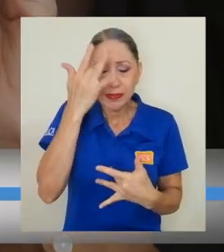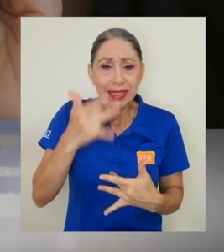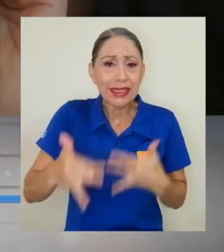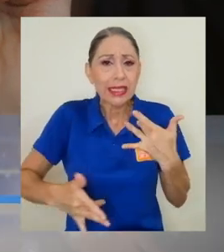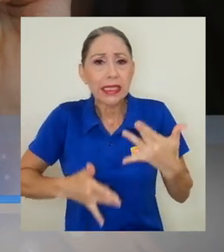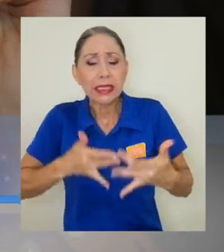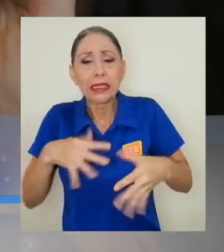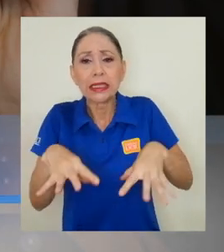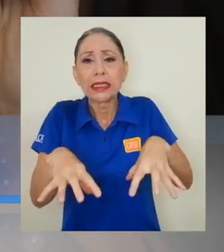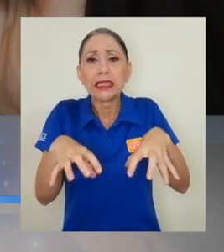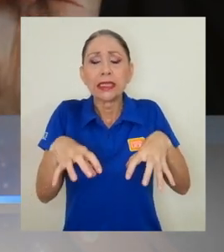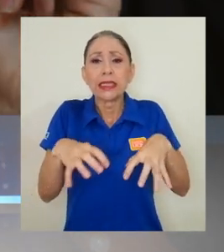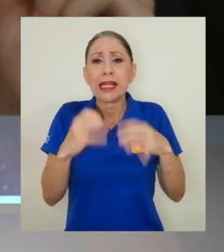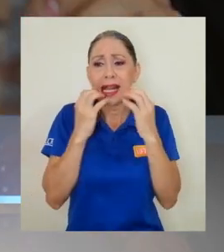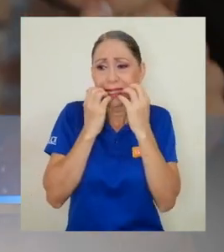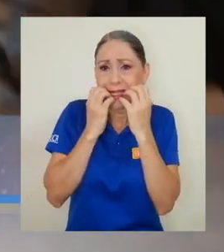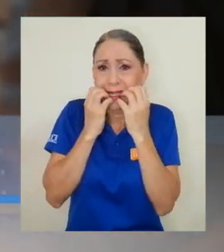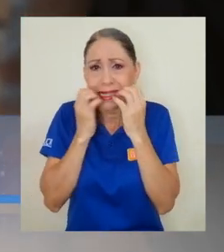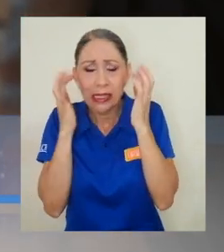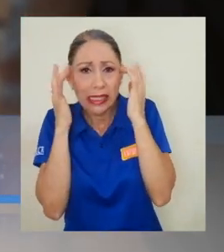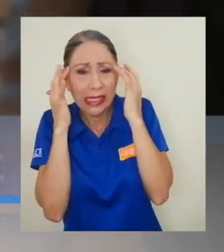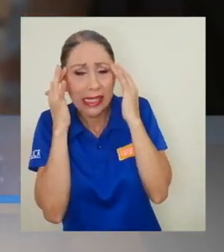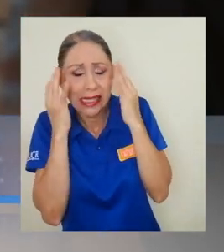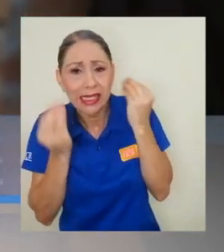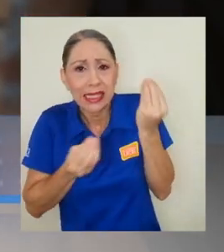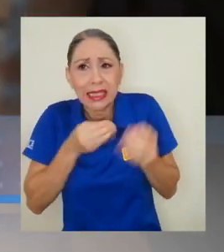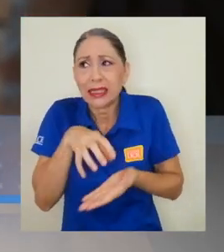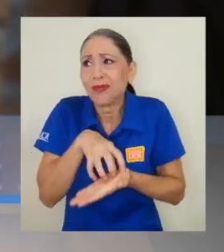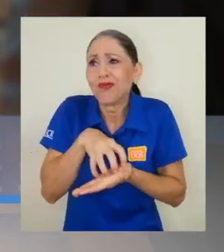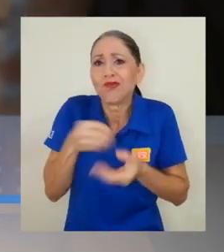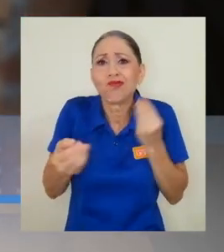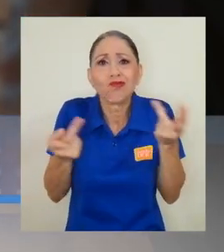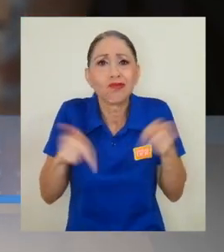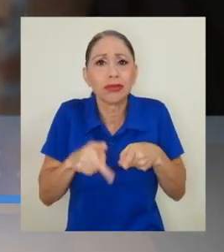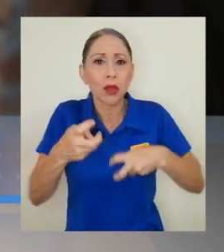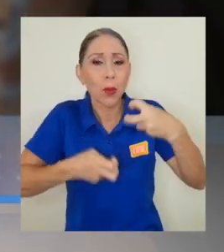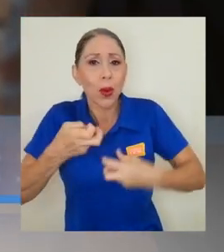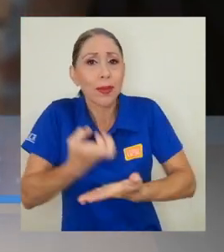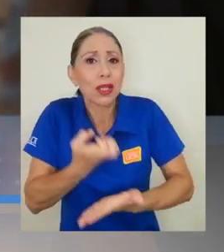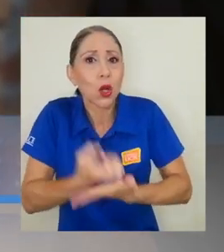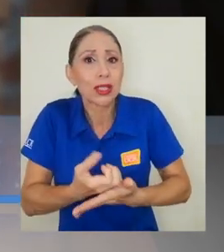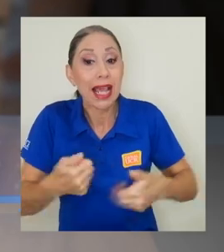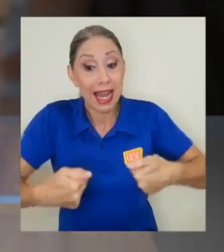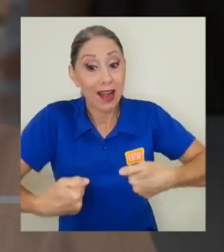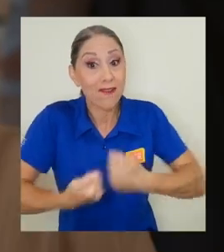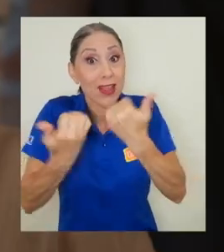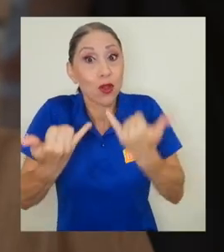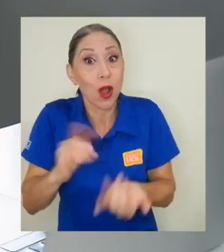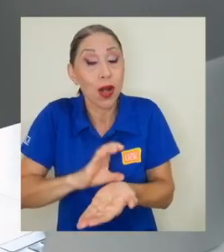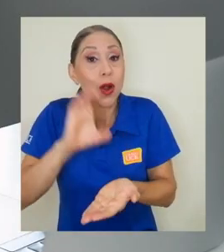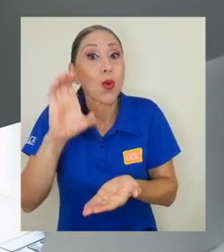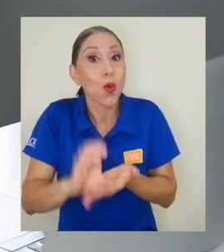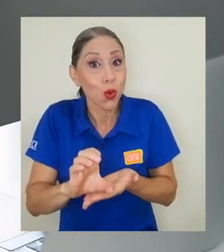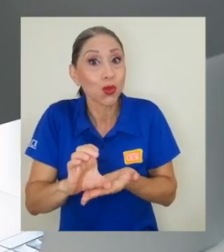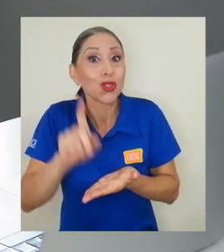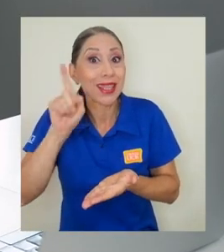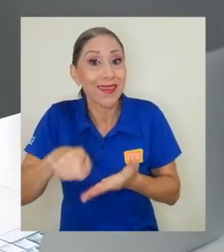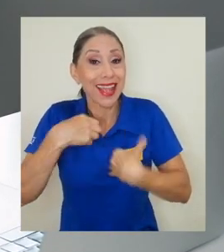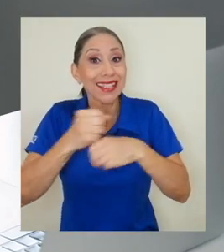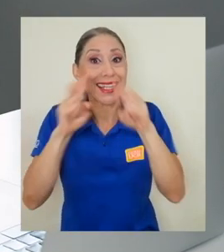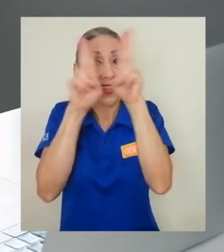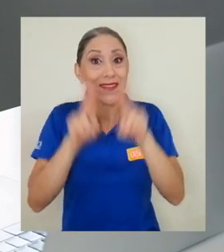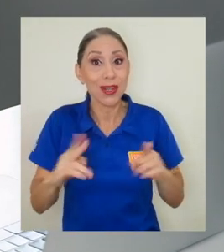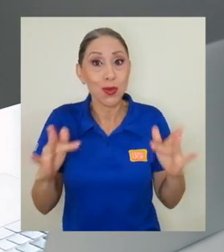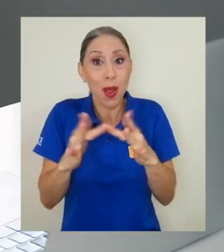incertidumbre, la crisis económica y el reto de la virtualidad de los cursos en el contexto de la pandemia. Por ello, la